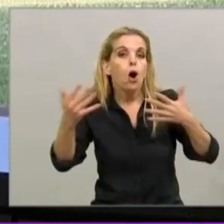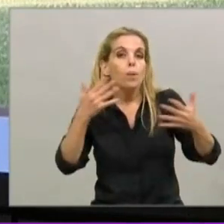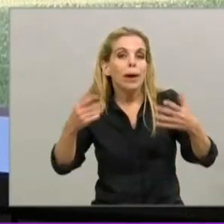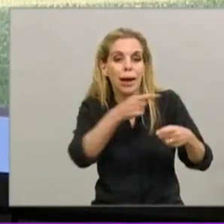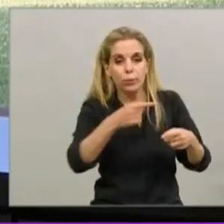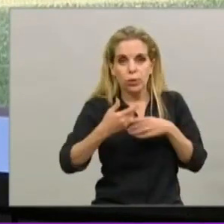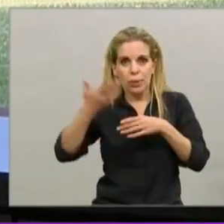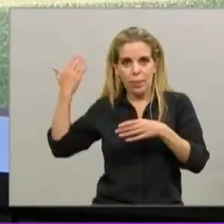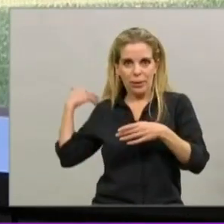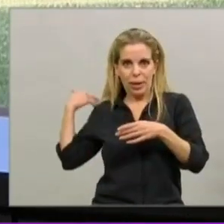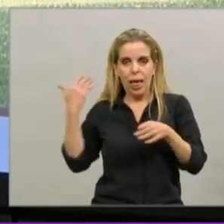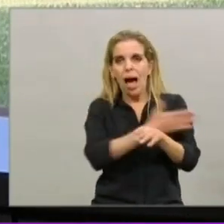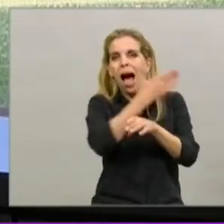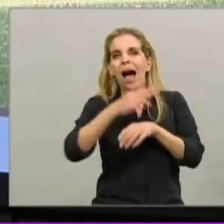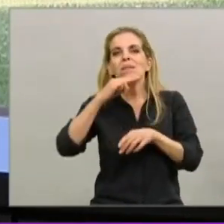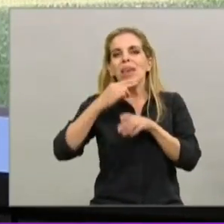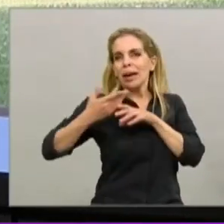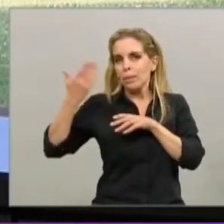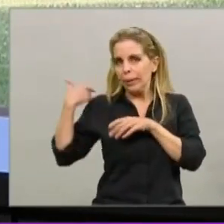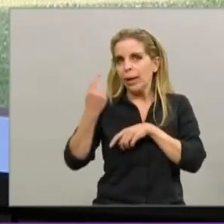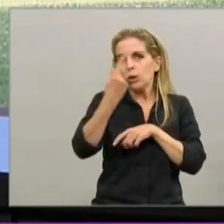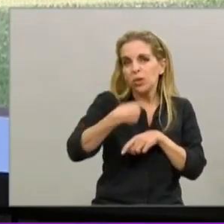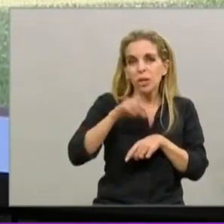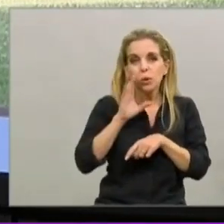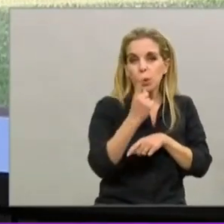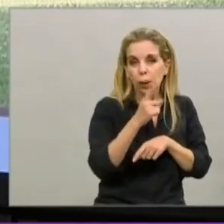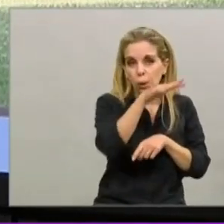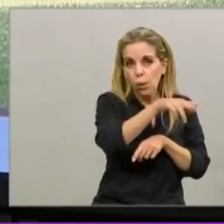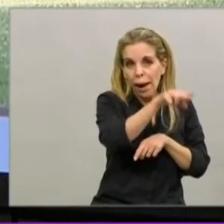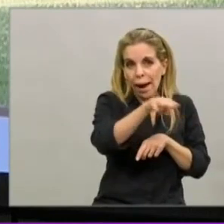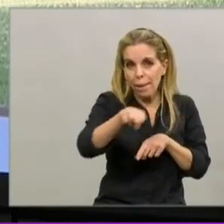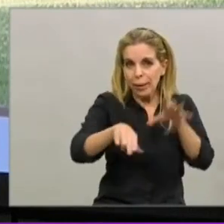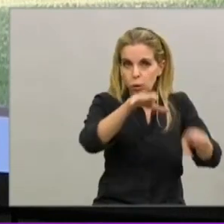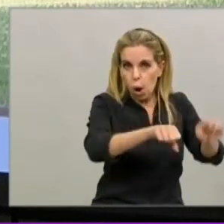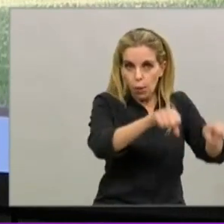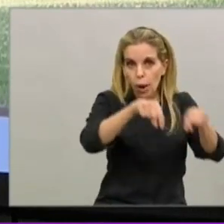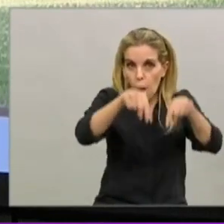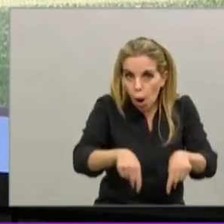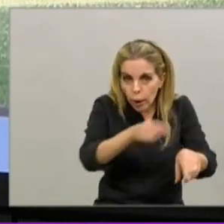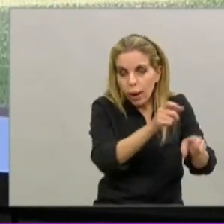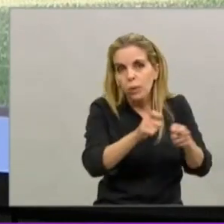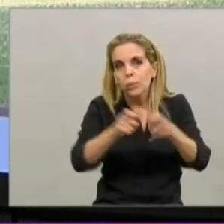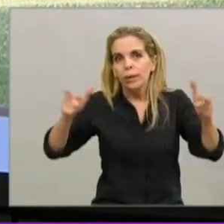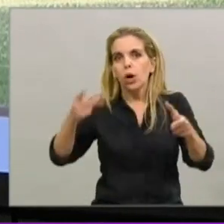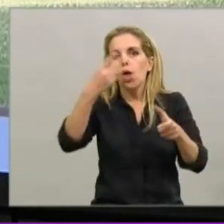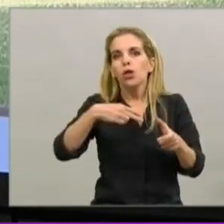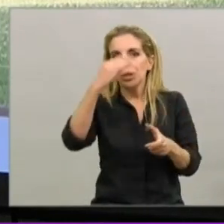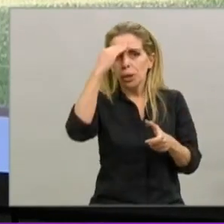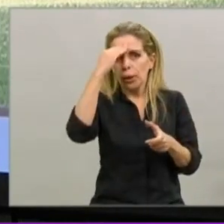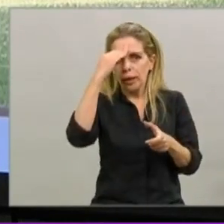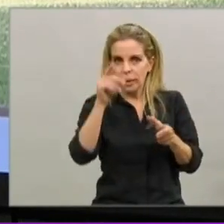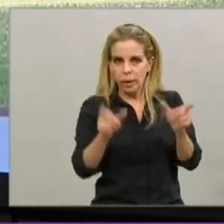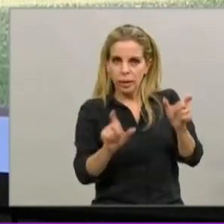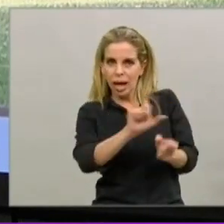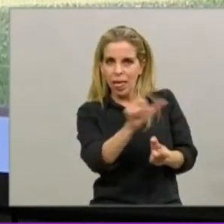cuando el viernes teníamos 151 camas ocupadas y hoy tenemos 215, esa tendencia es